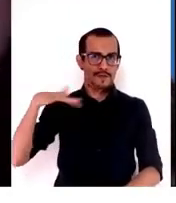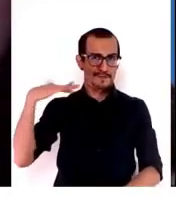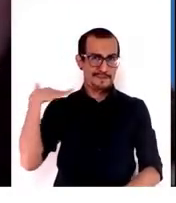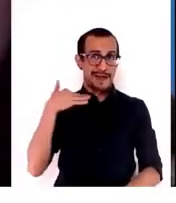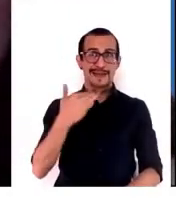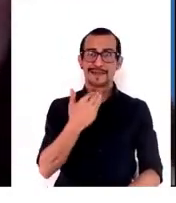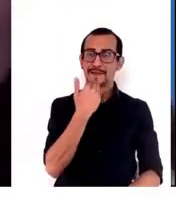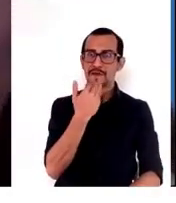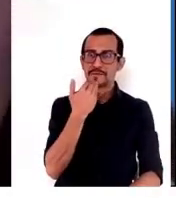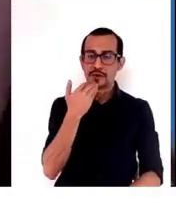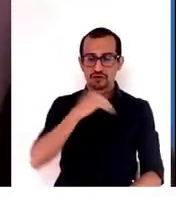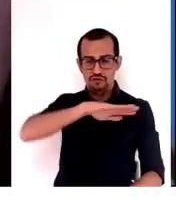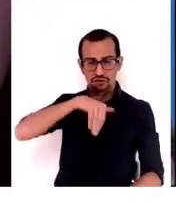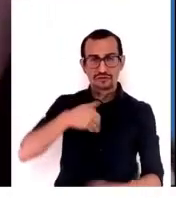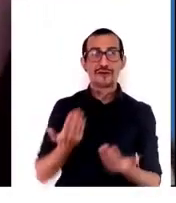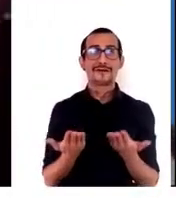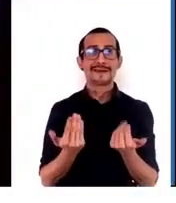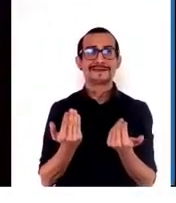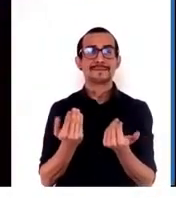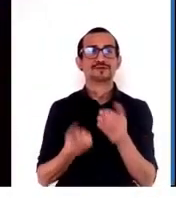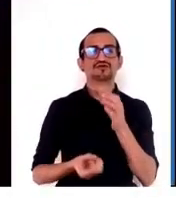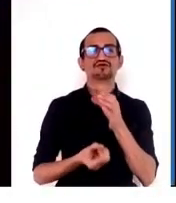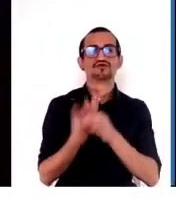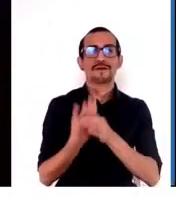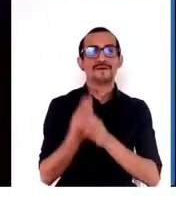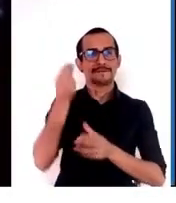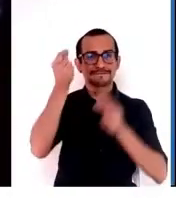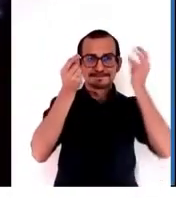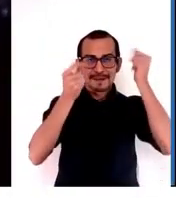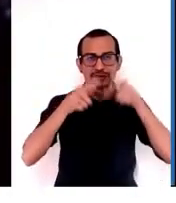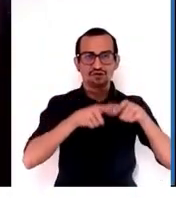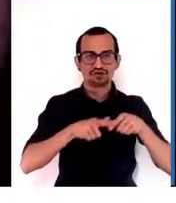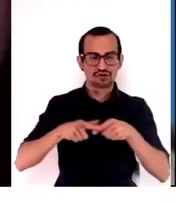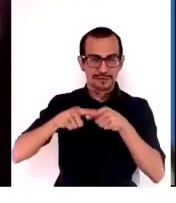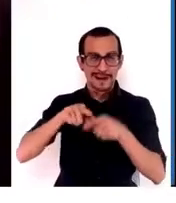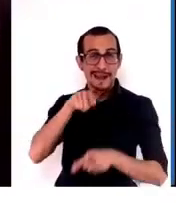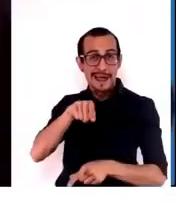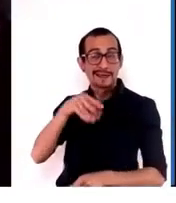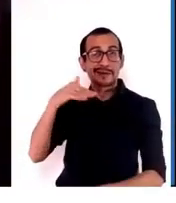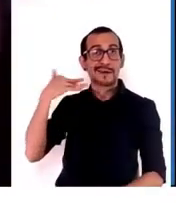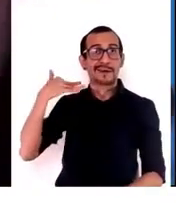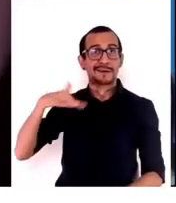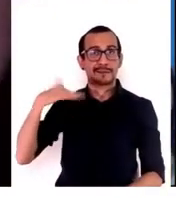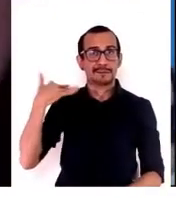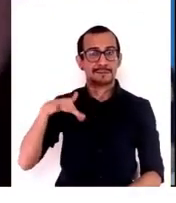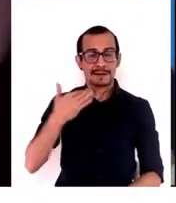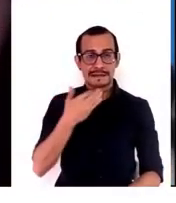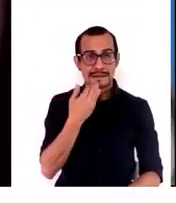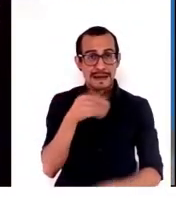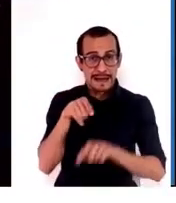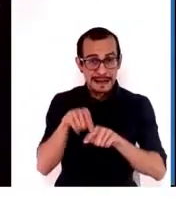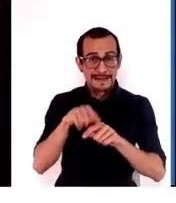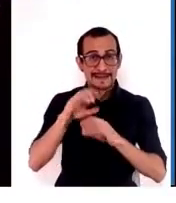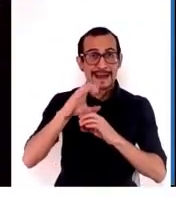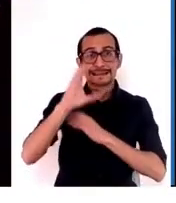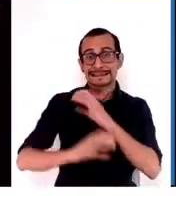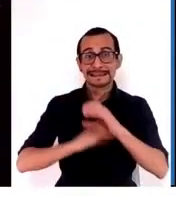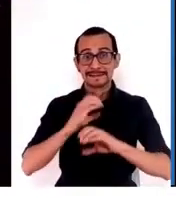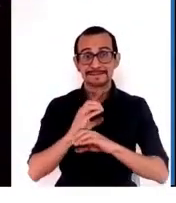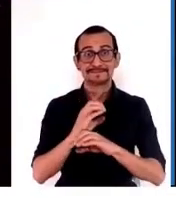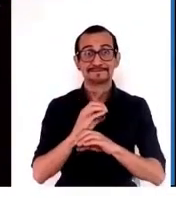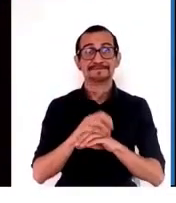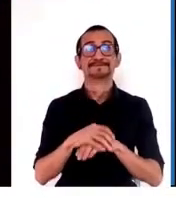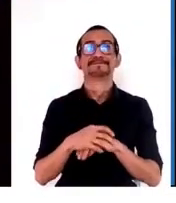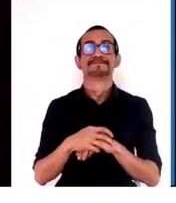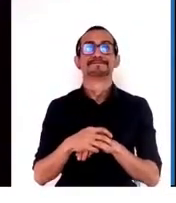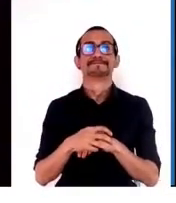también necesitamos innovación social. Eso es muy importante en este siglo. Y por